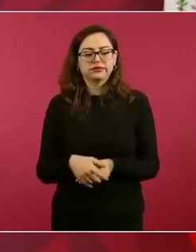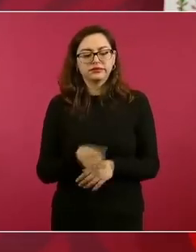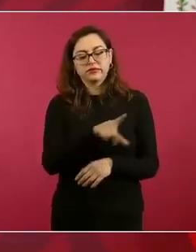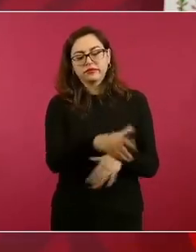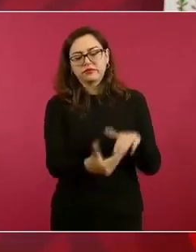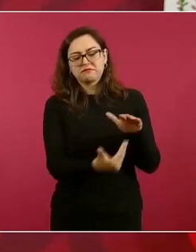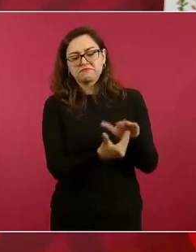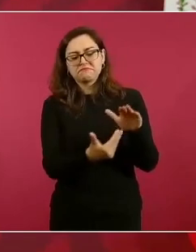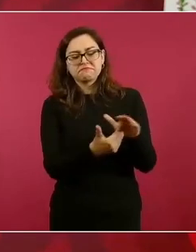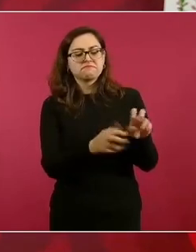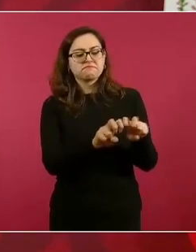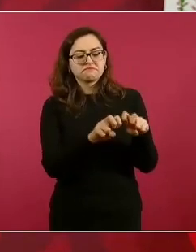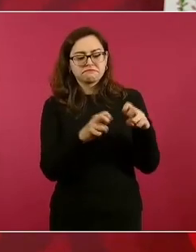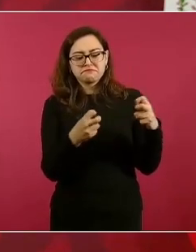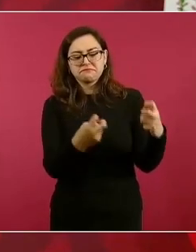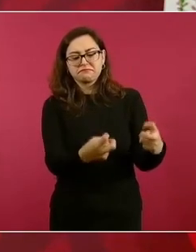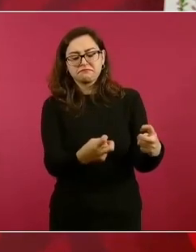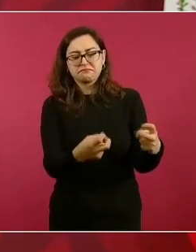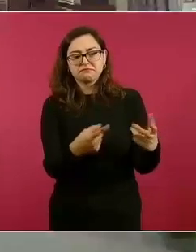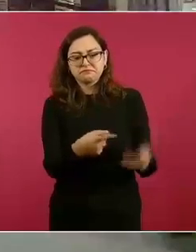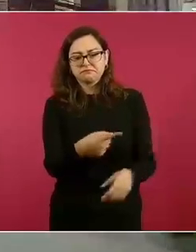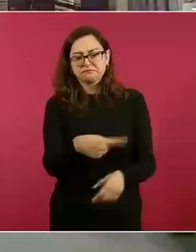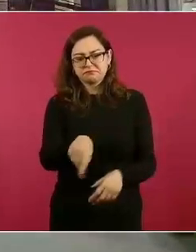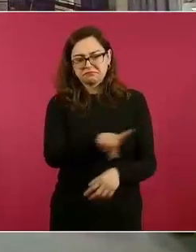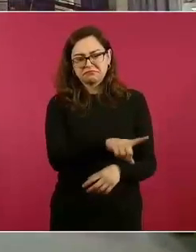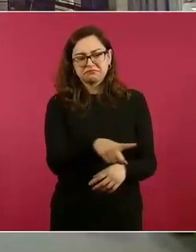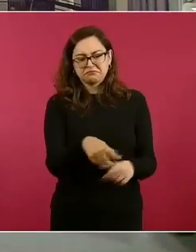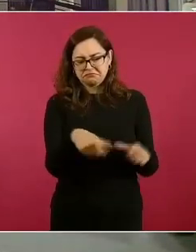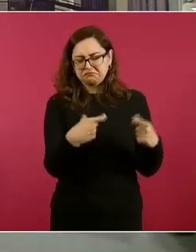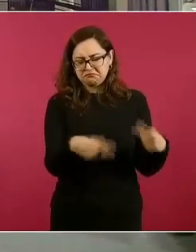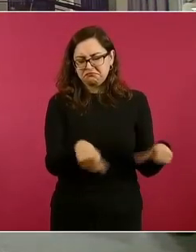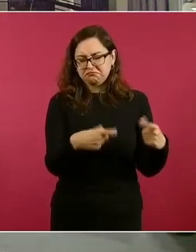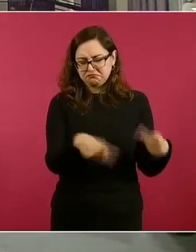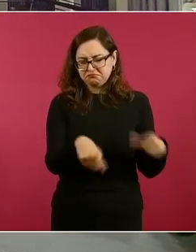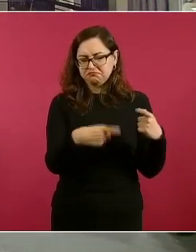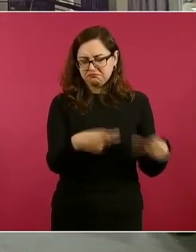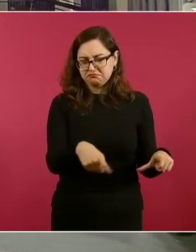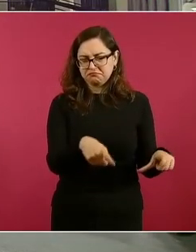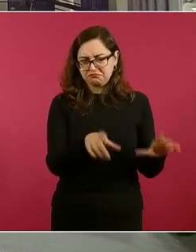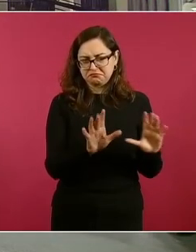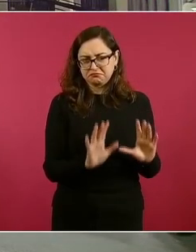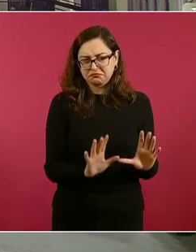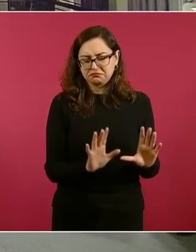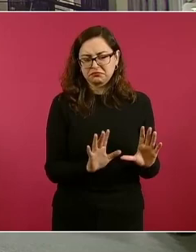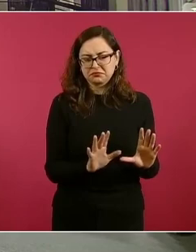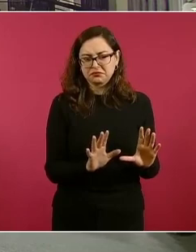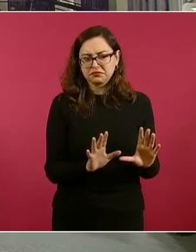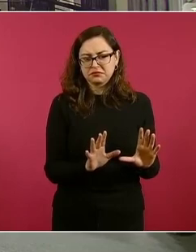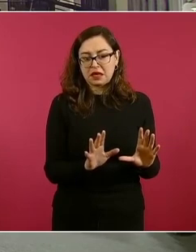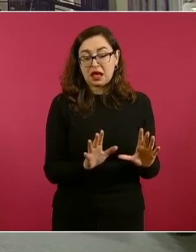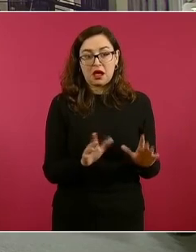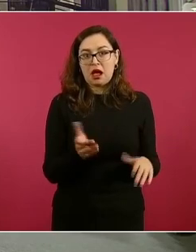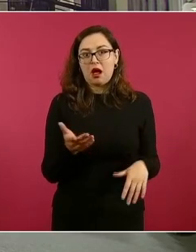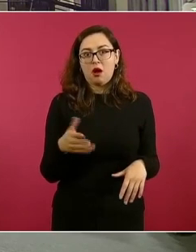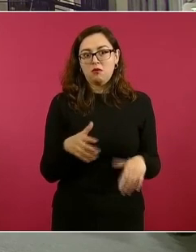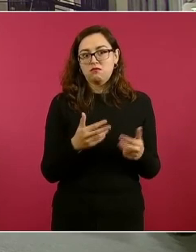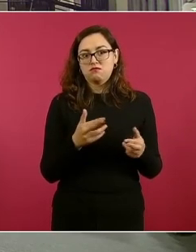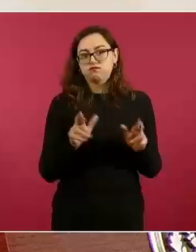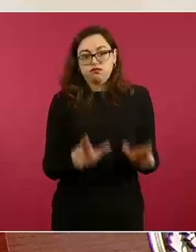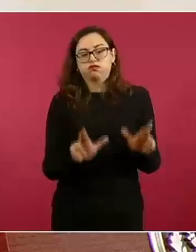los que tenían un poco más de recursos en el pueblo, tampoco mucho.